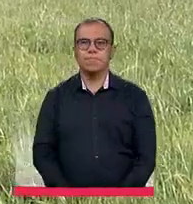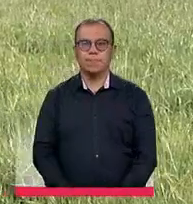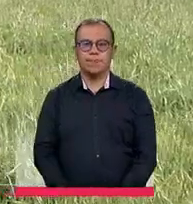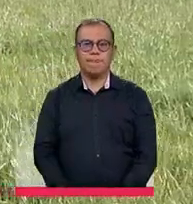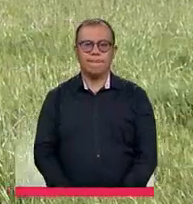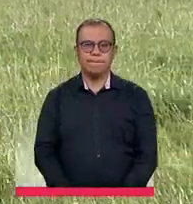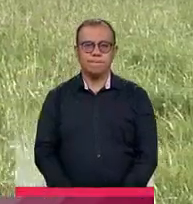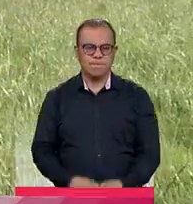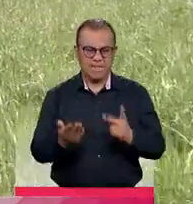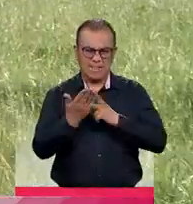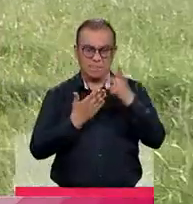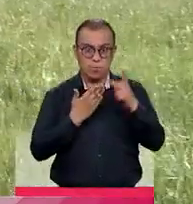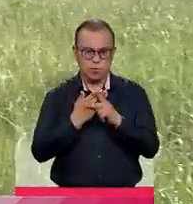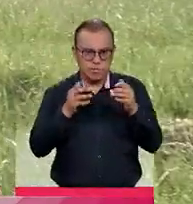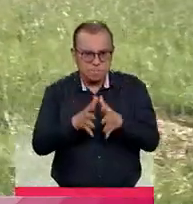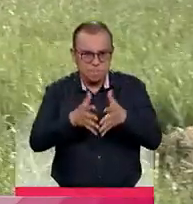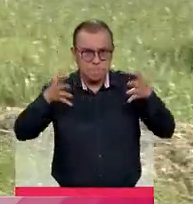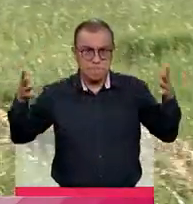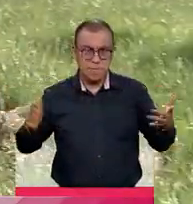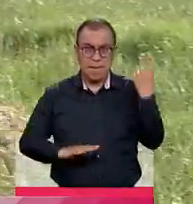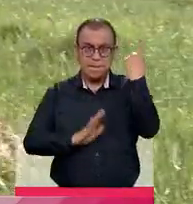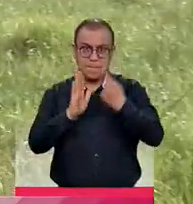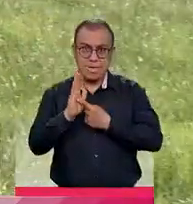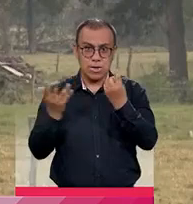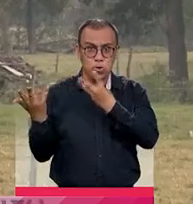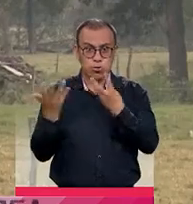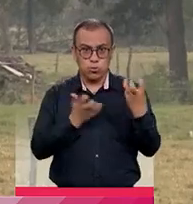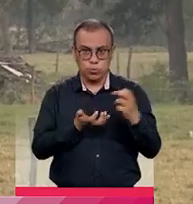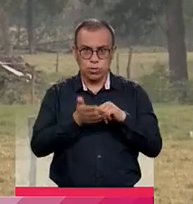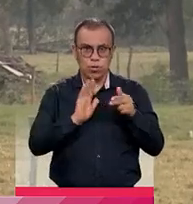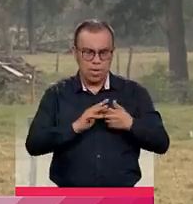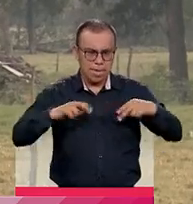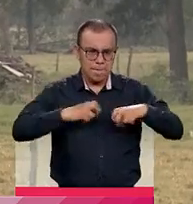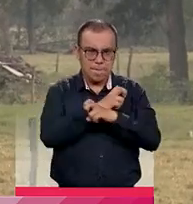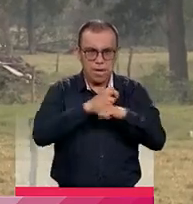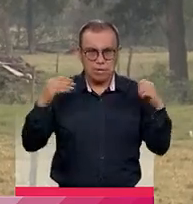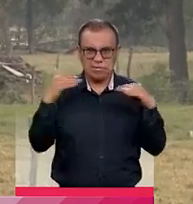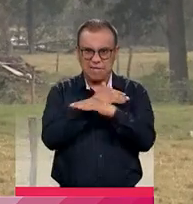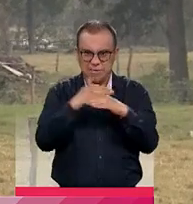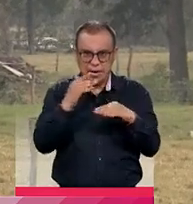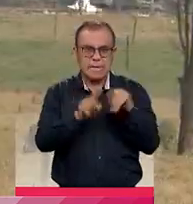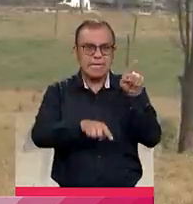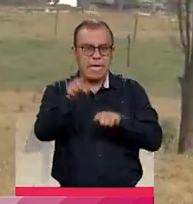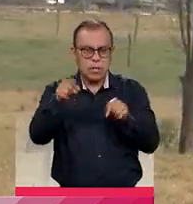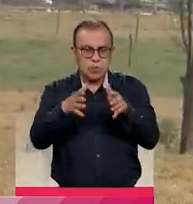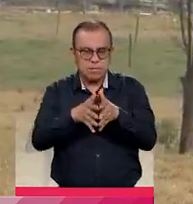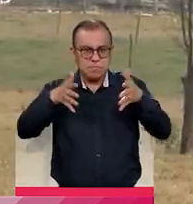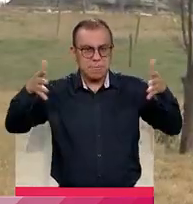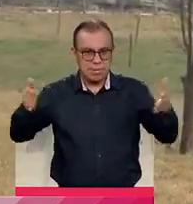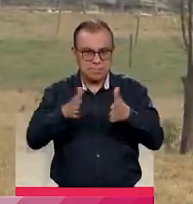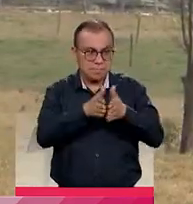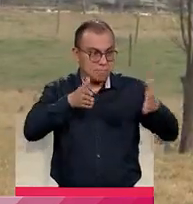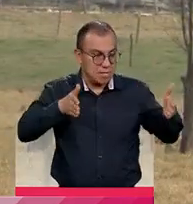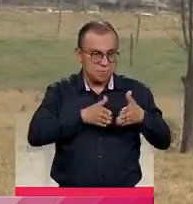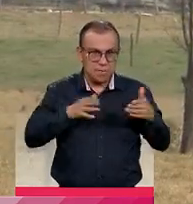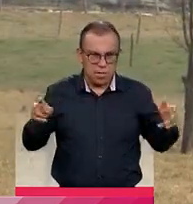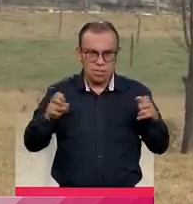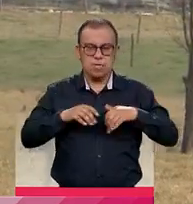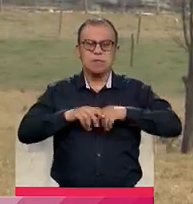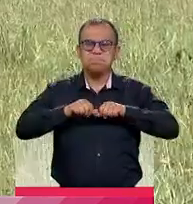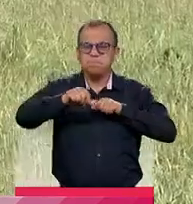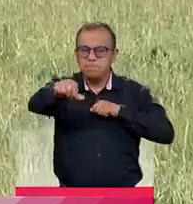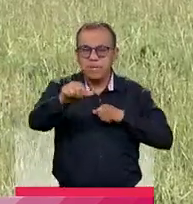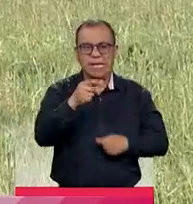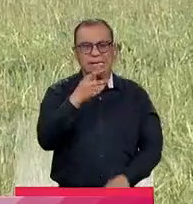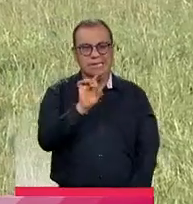El megaproyecto que tendrá 1.800 hectáreas de barrios con parques, avenidas nuevas y algunas extendidas, una alameda de 15